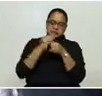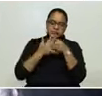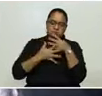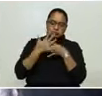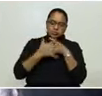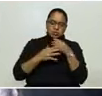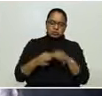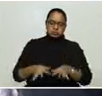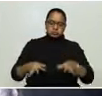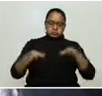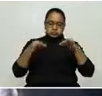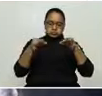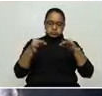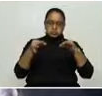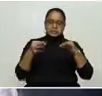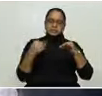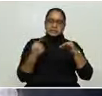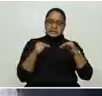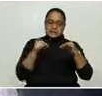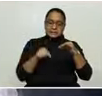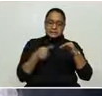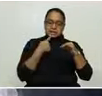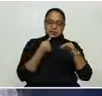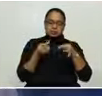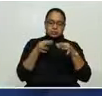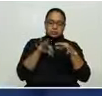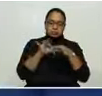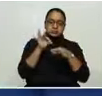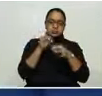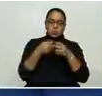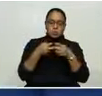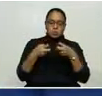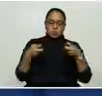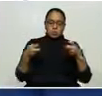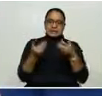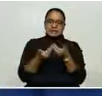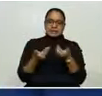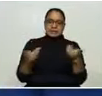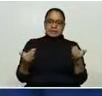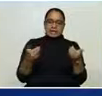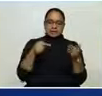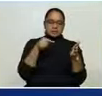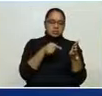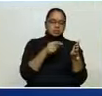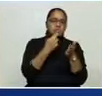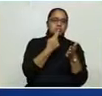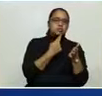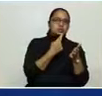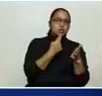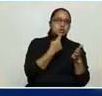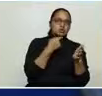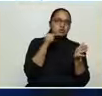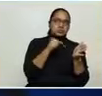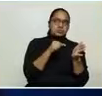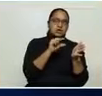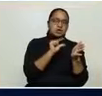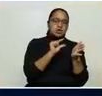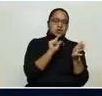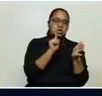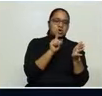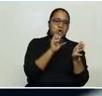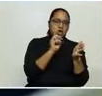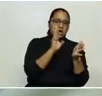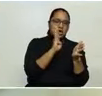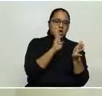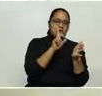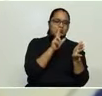líneas del protocolo para que verdaderamente se pueda iniciar un ensayo clínico en Honduras, porque no podemos trascender,